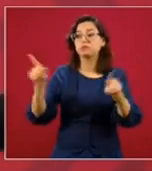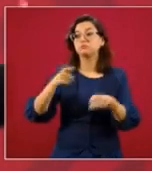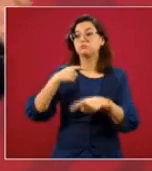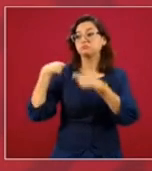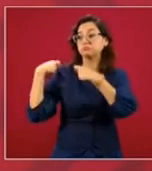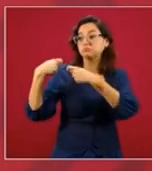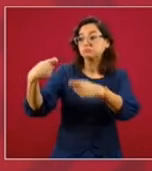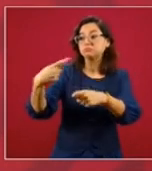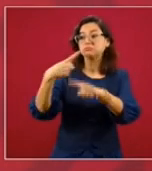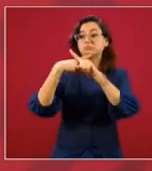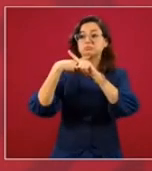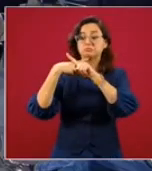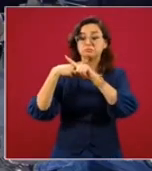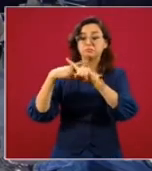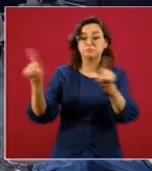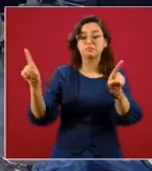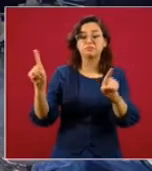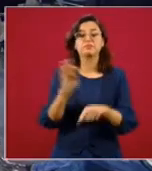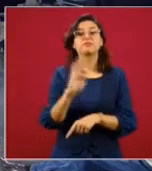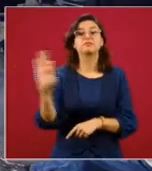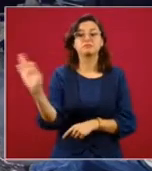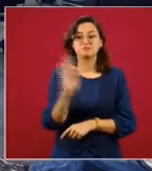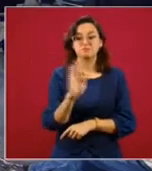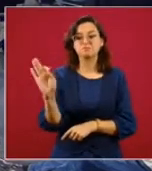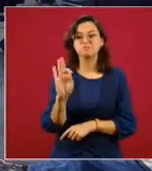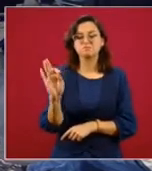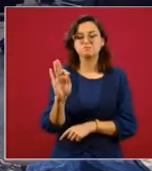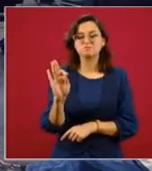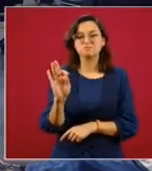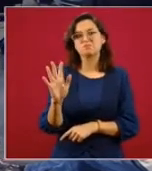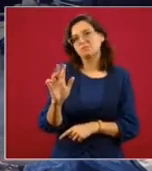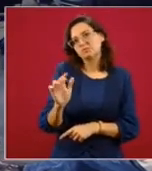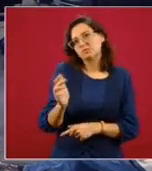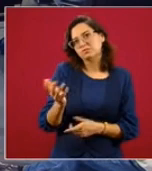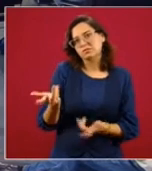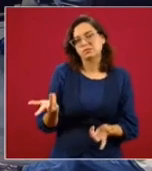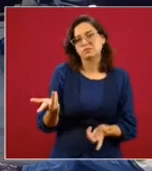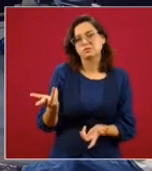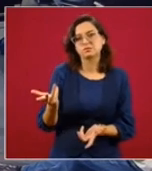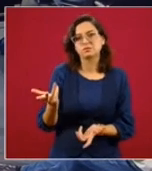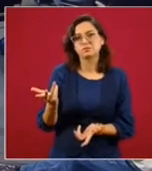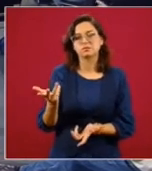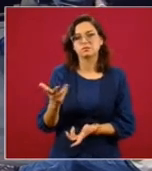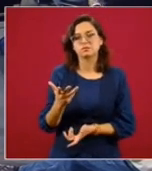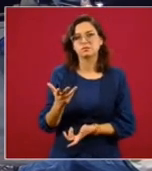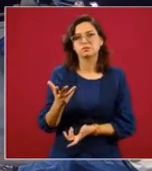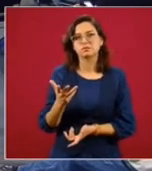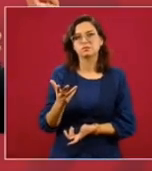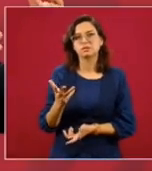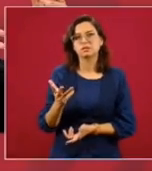pues puede ser que al darse el